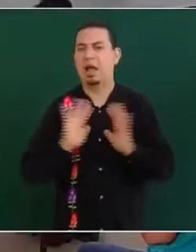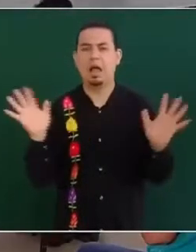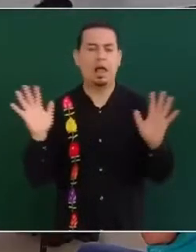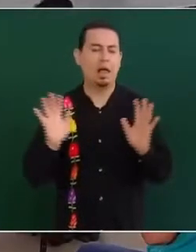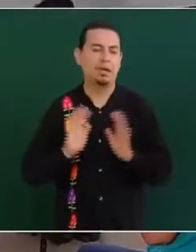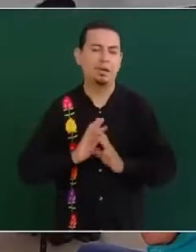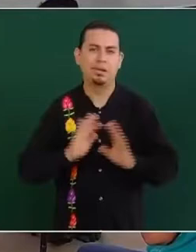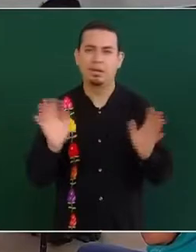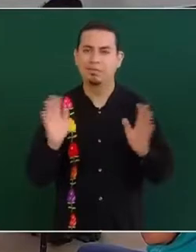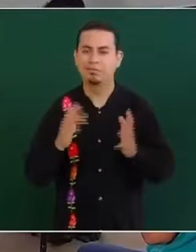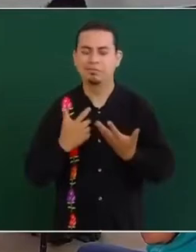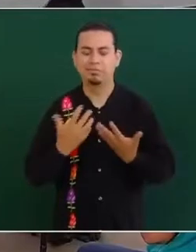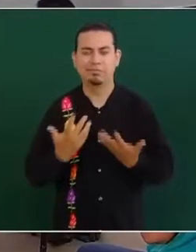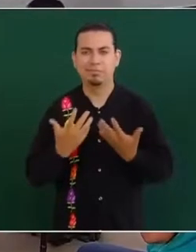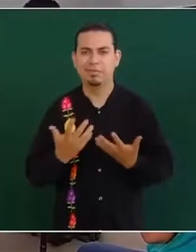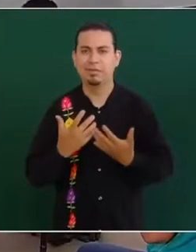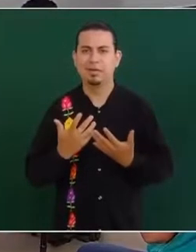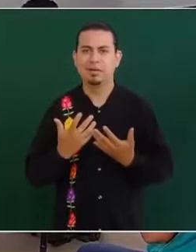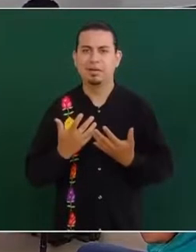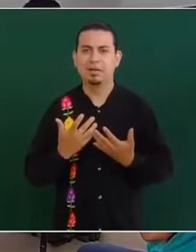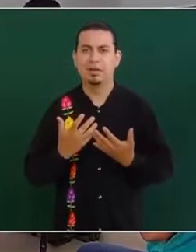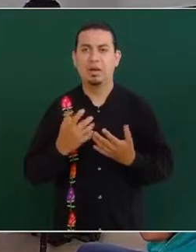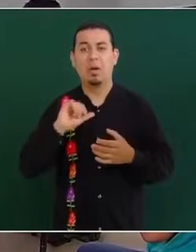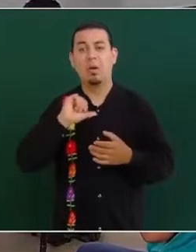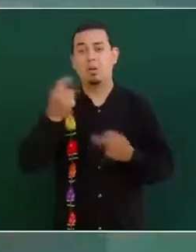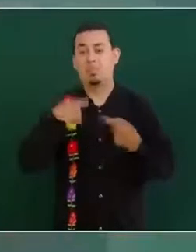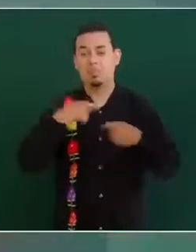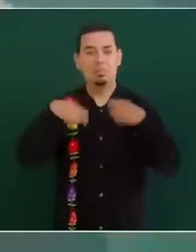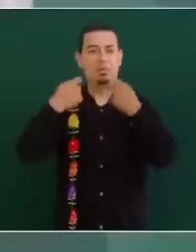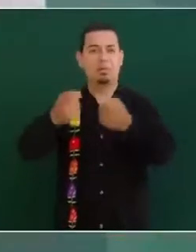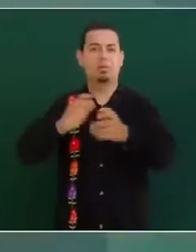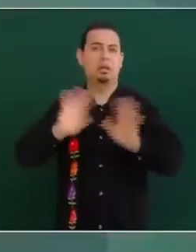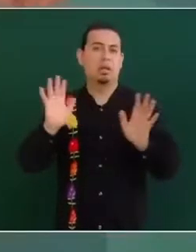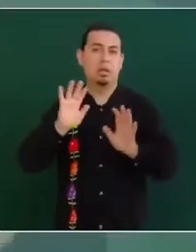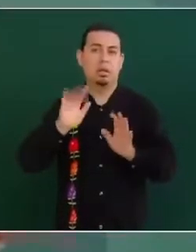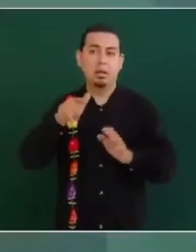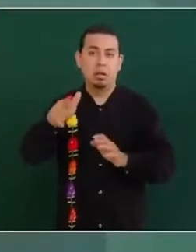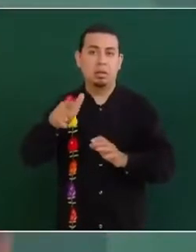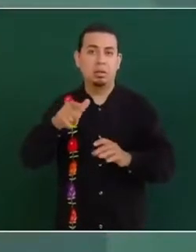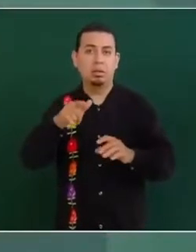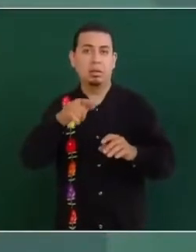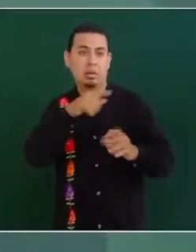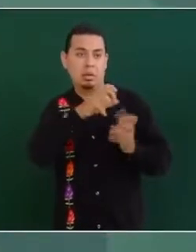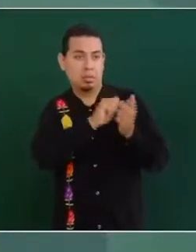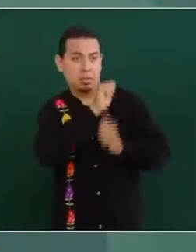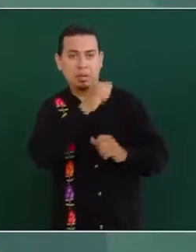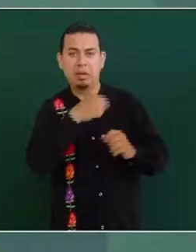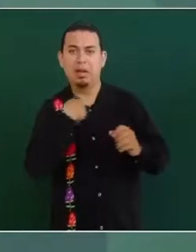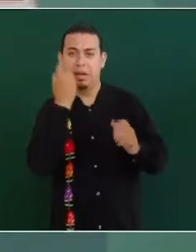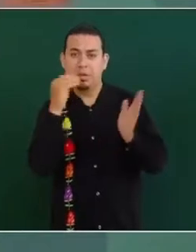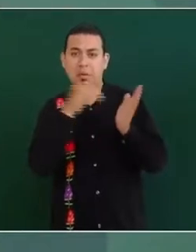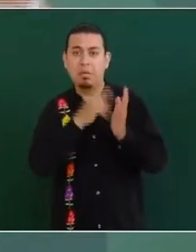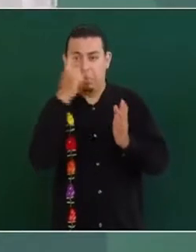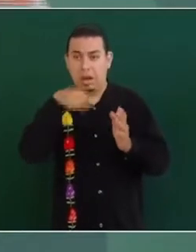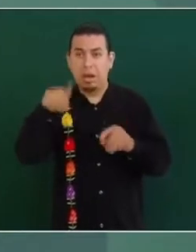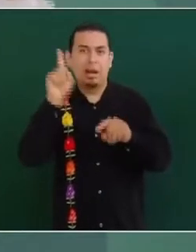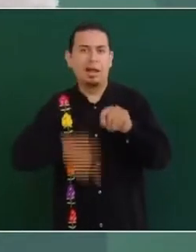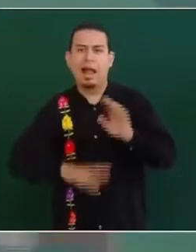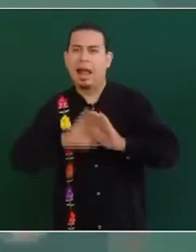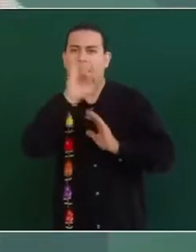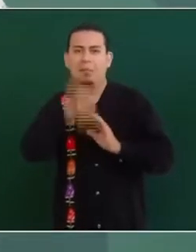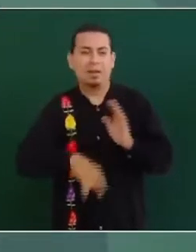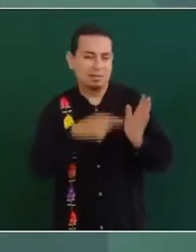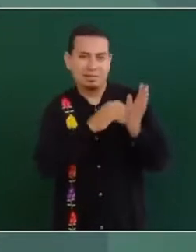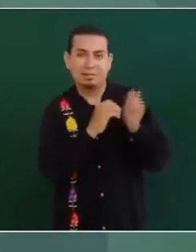Ya llegue quien llegue, esté quien esté, no van a poder quitar la pensión a los